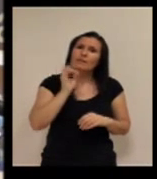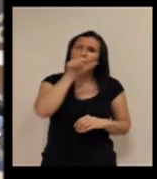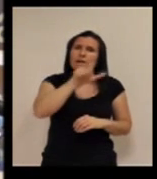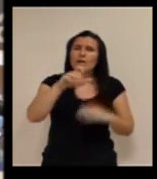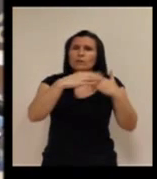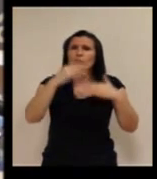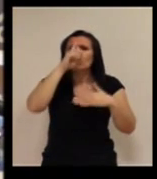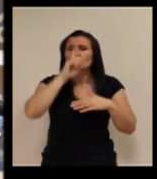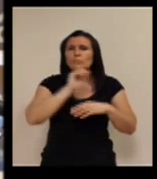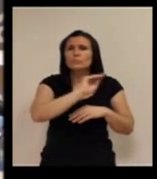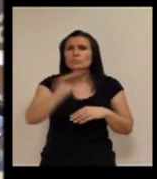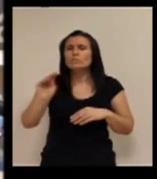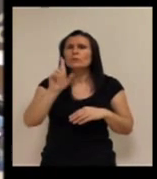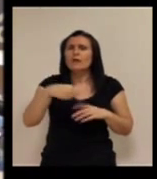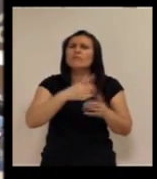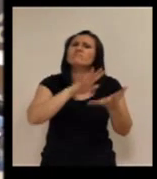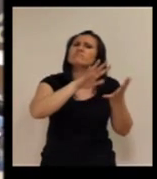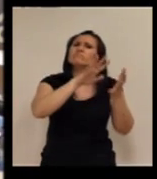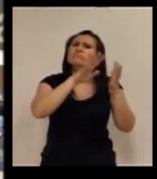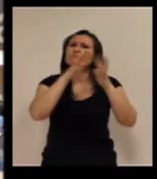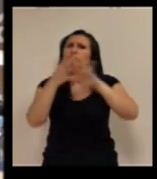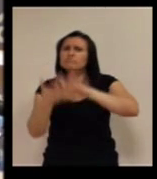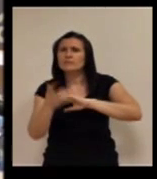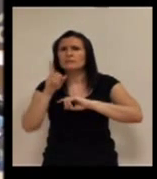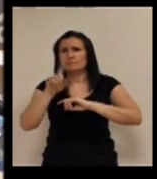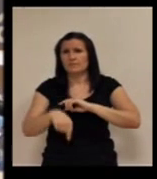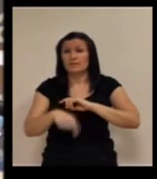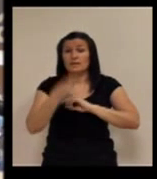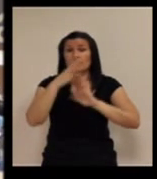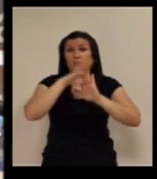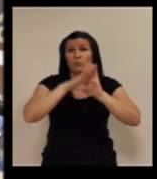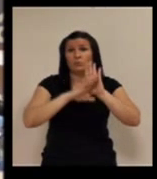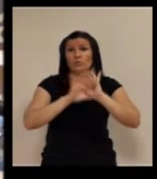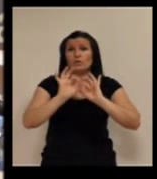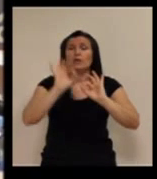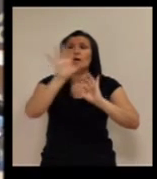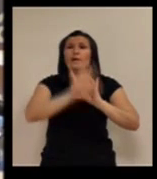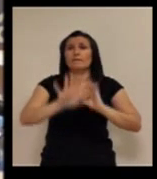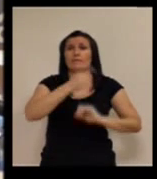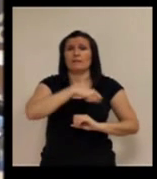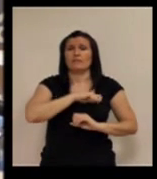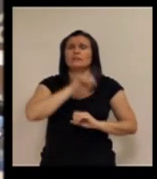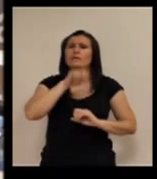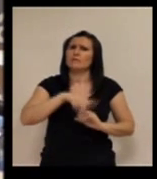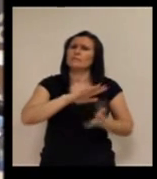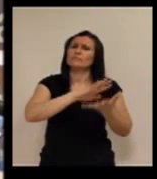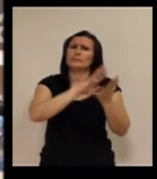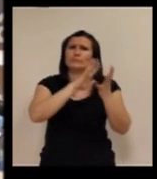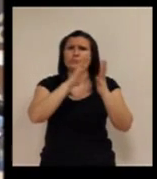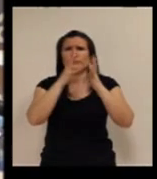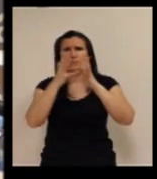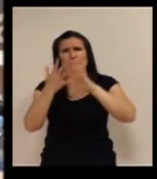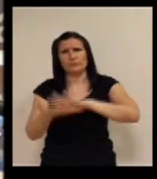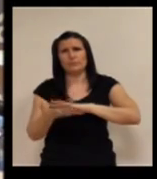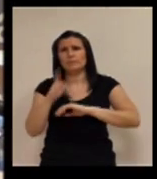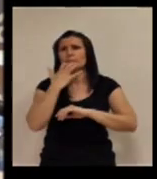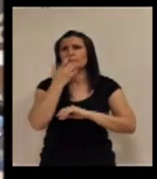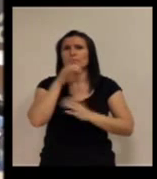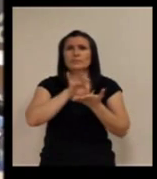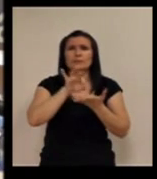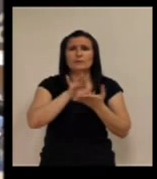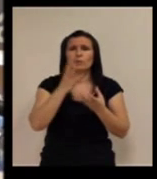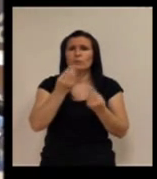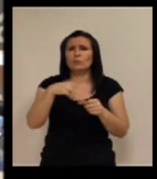perfil de los usuarios también está cambiando y las condiciones a nivel nacional, pues están cambiando. El servicio